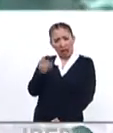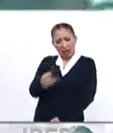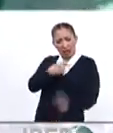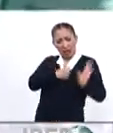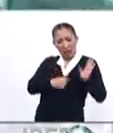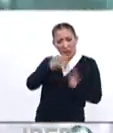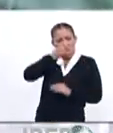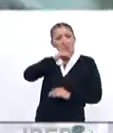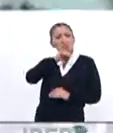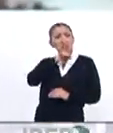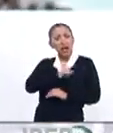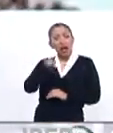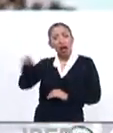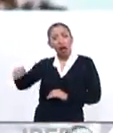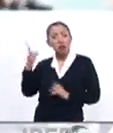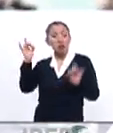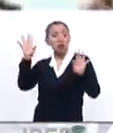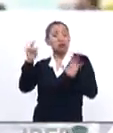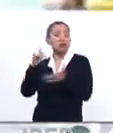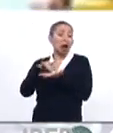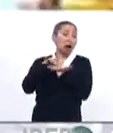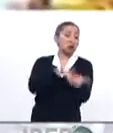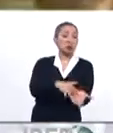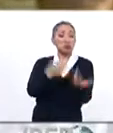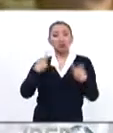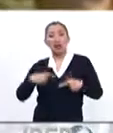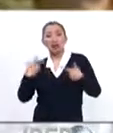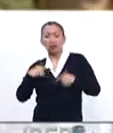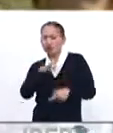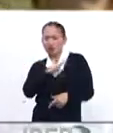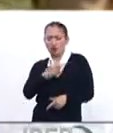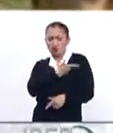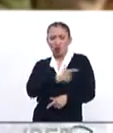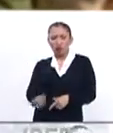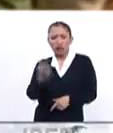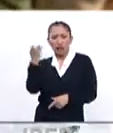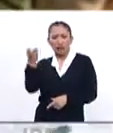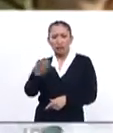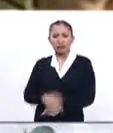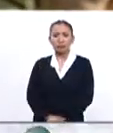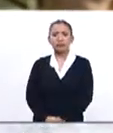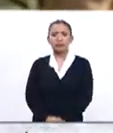promesa falsa de una supuesta ayuda humanitaria. Rechacemos el show.